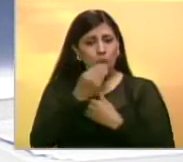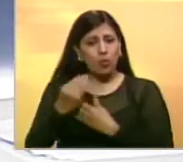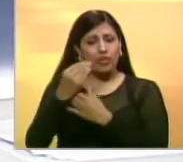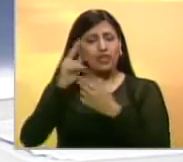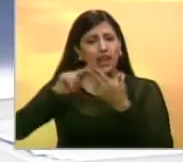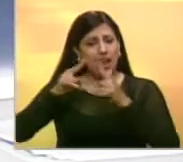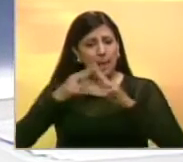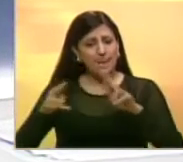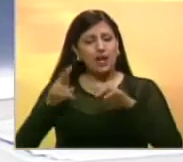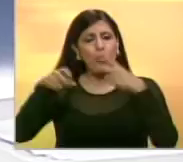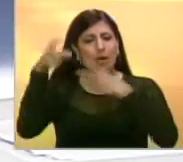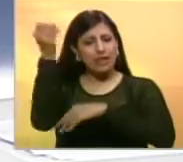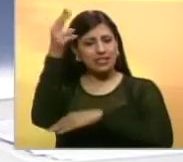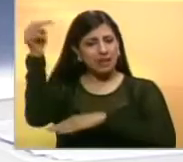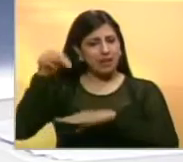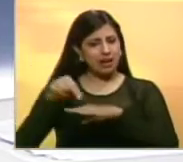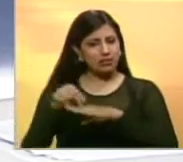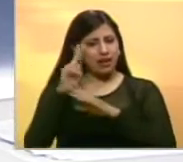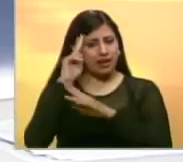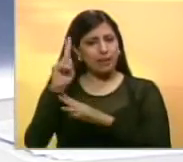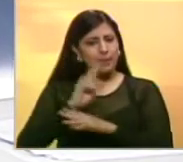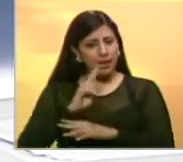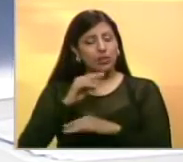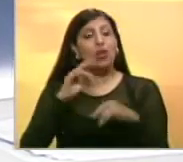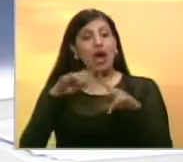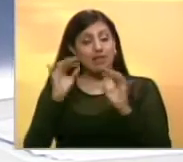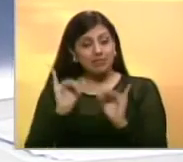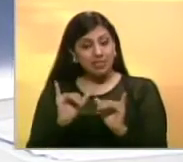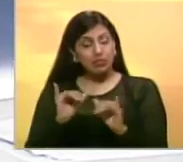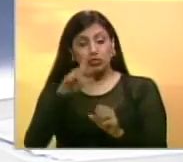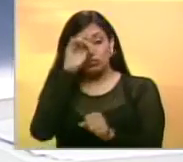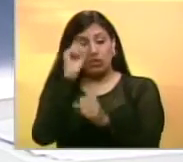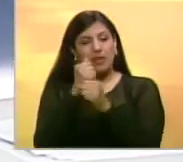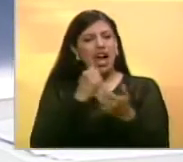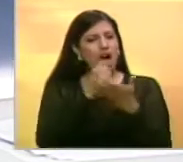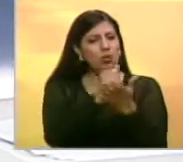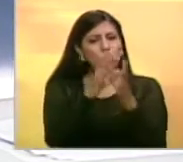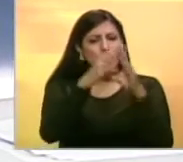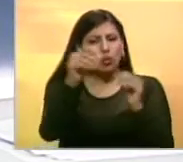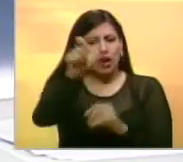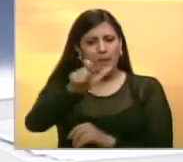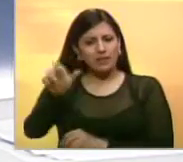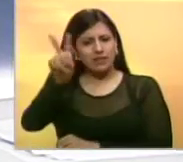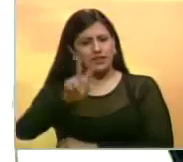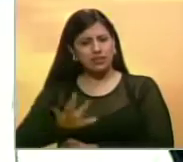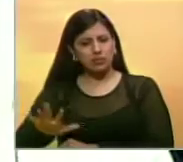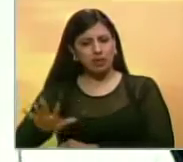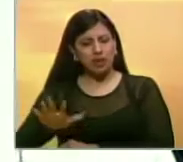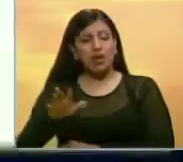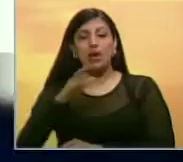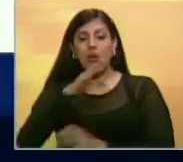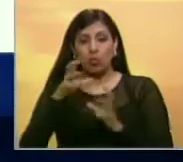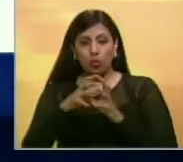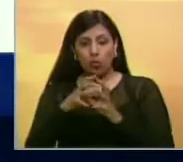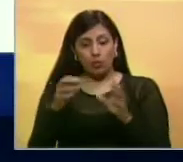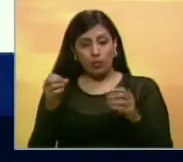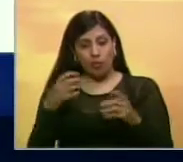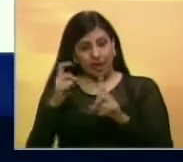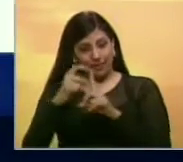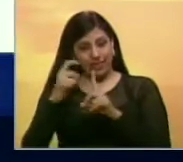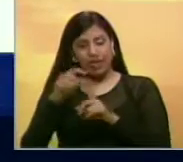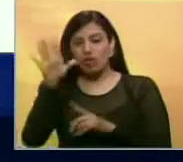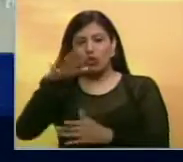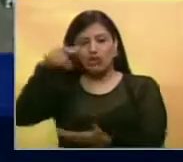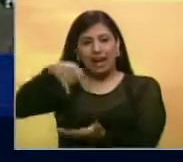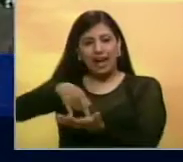instalación de la nueva Asamblea Nacional. Aseguraron que la misma actuará en beneficio de todos los venezolanos. Los miembros de la Tolda Blanca en el